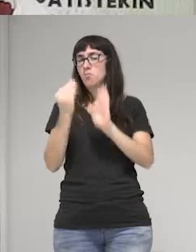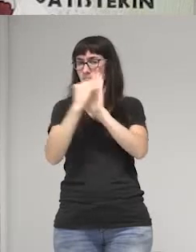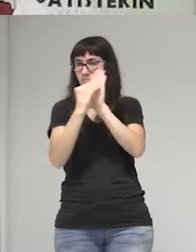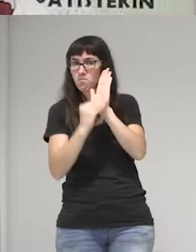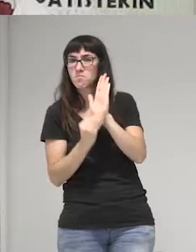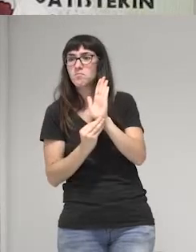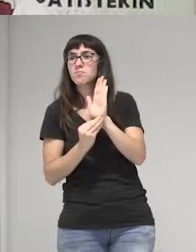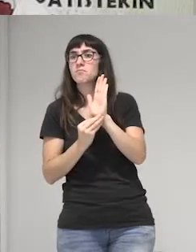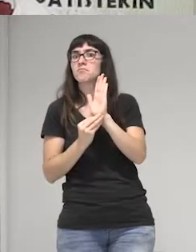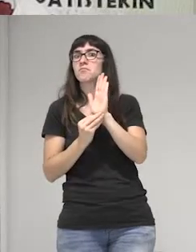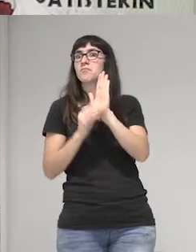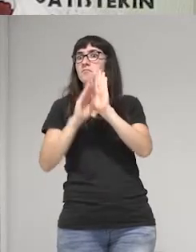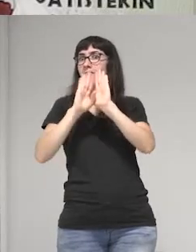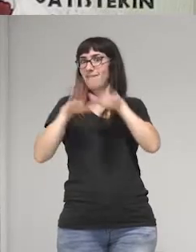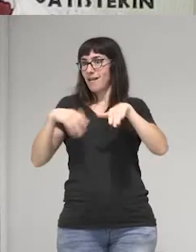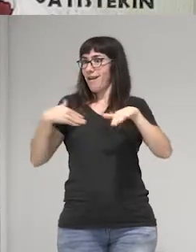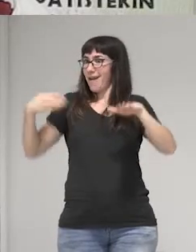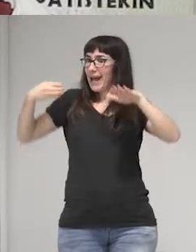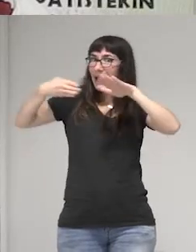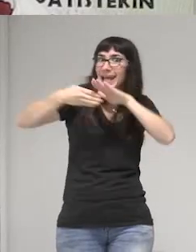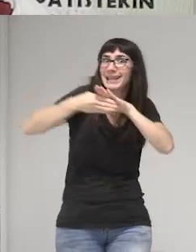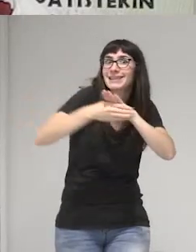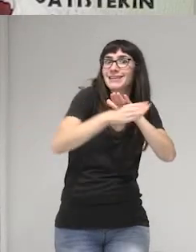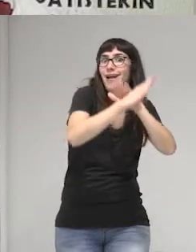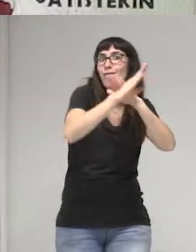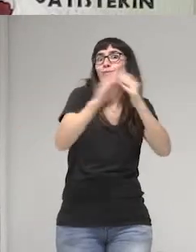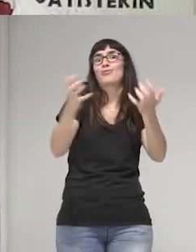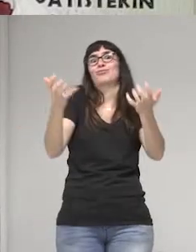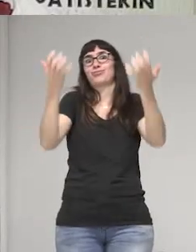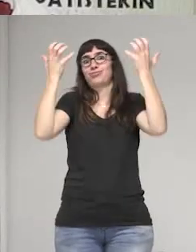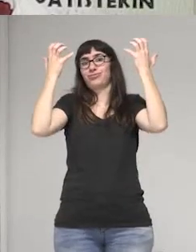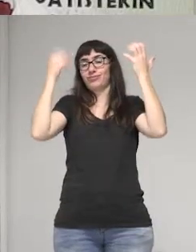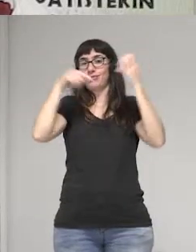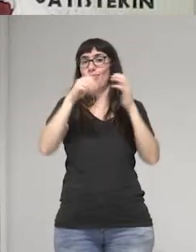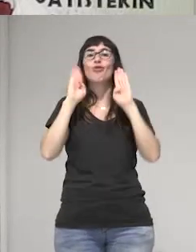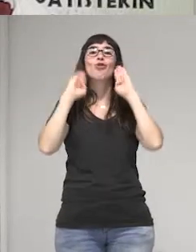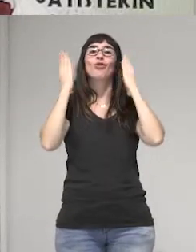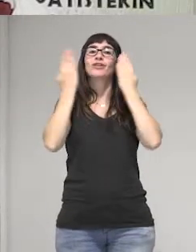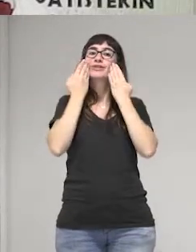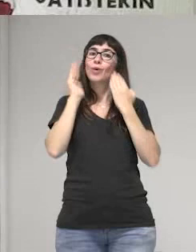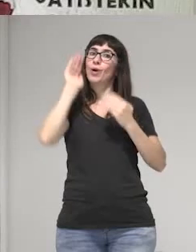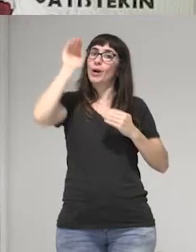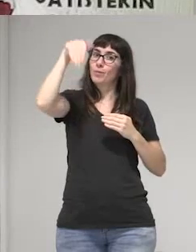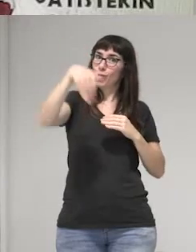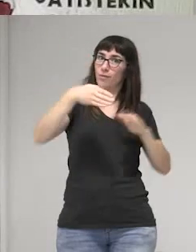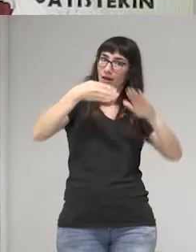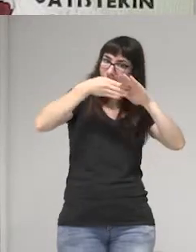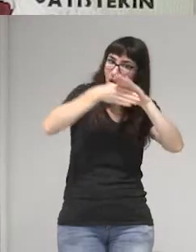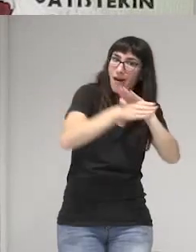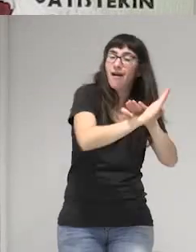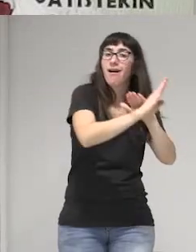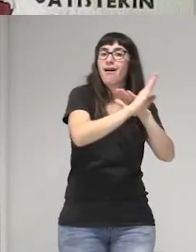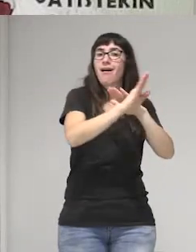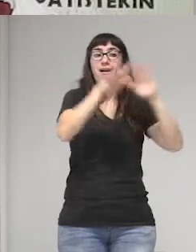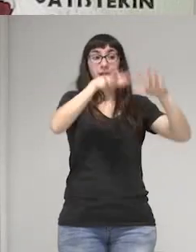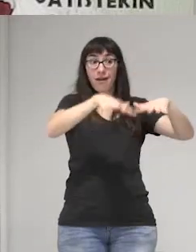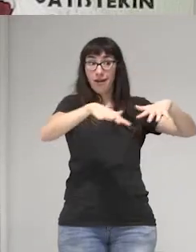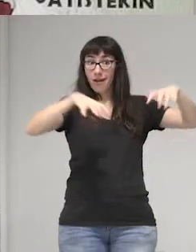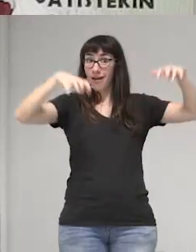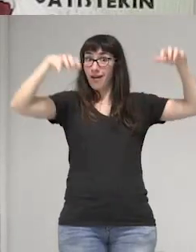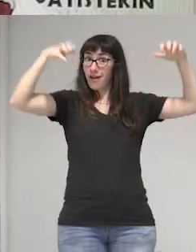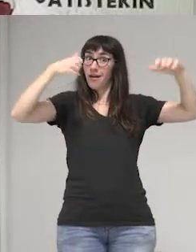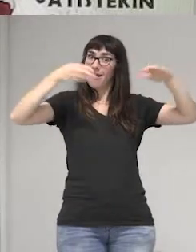logramos que entraran al Congreso de la República y que al hemiciclo del Congreso de la República